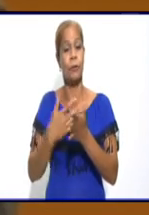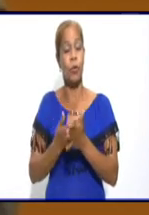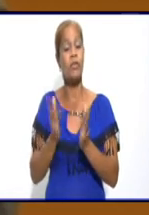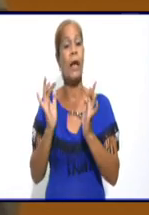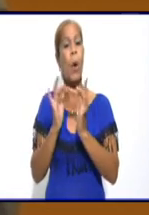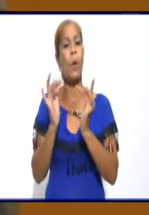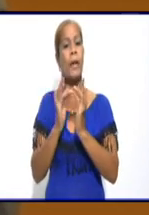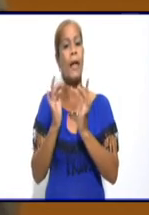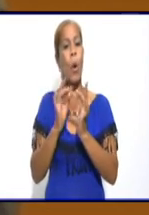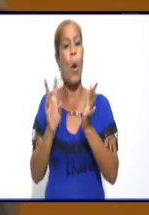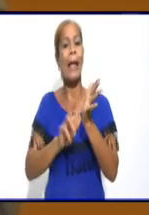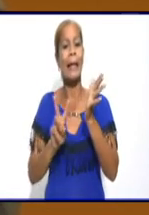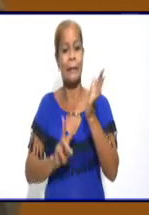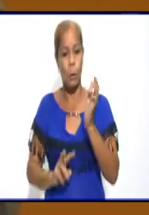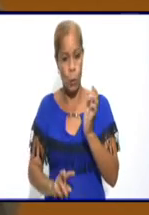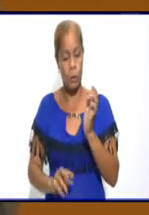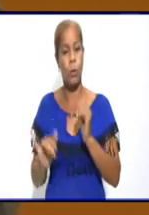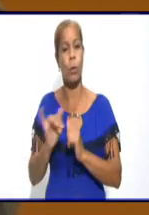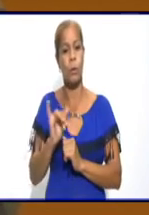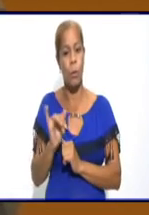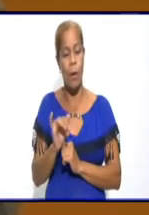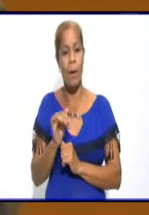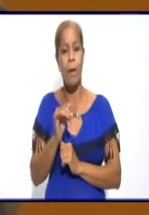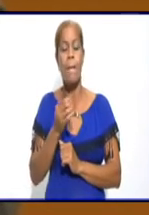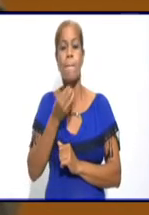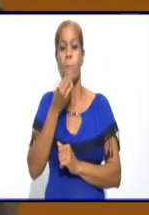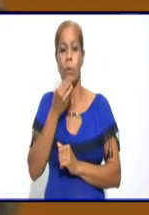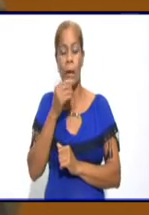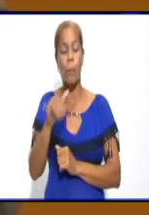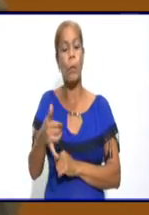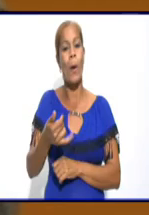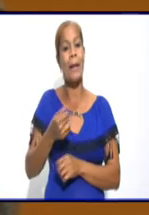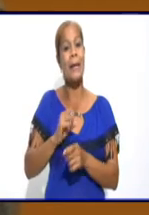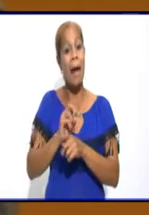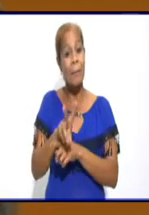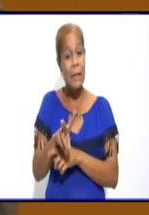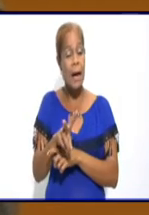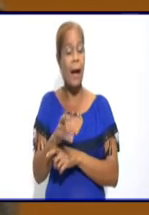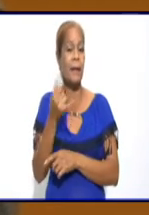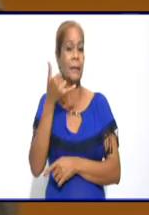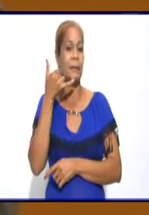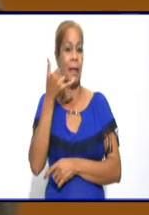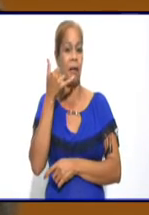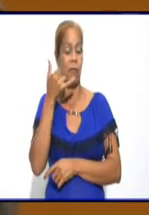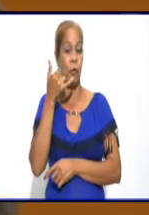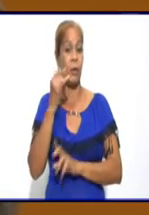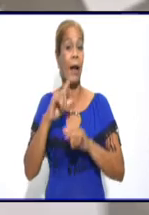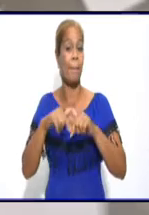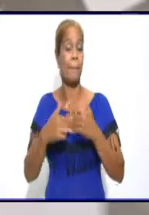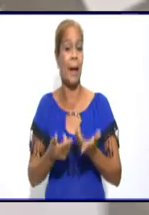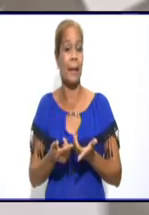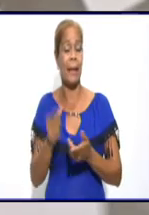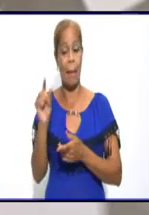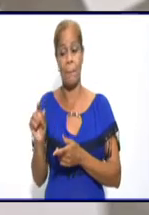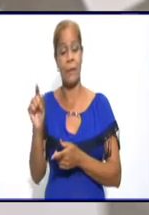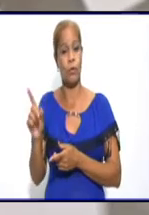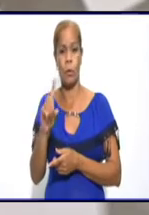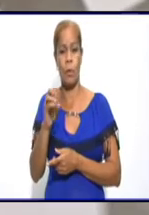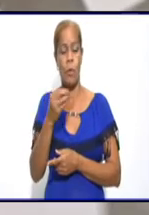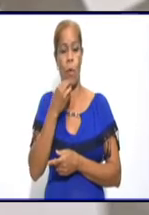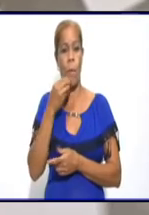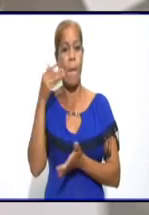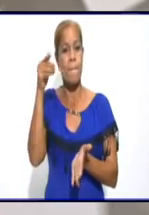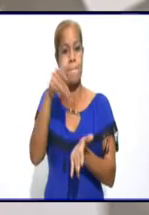electrónicos, potenciamos las vías telefónicas para que los contribuyentes no tengan que acercarse a nuestras oficinas, hacer allí las grandes, o sea,